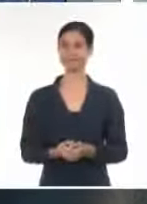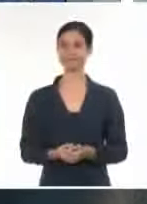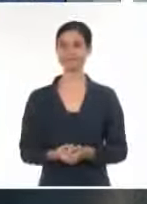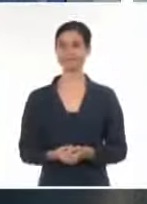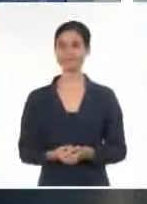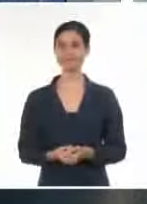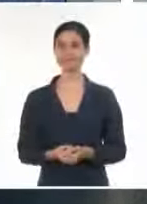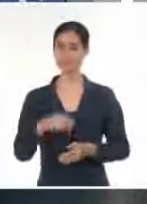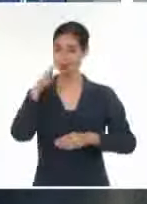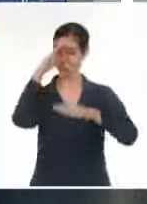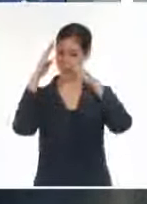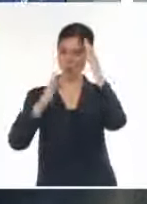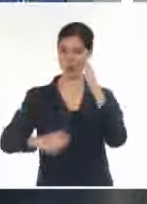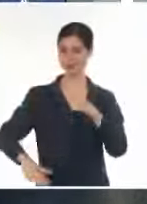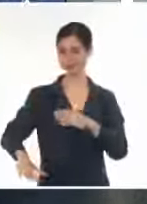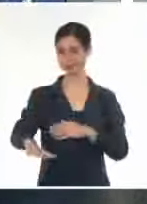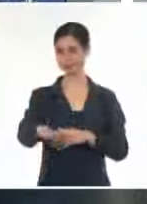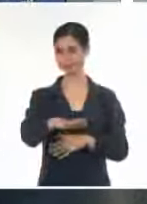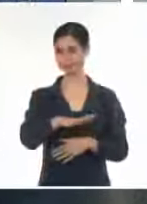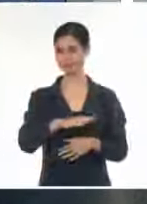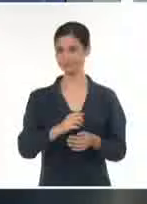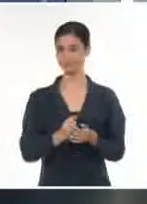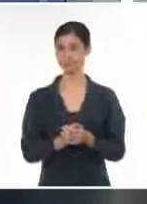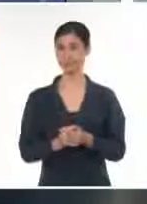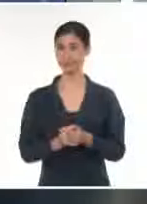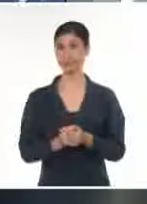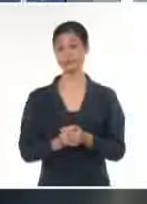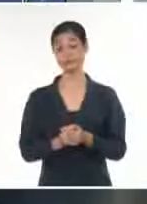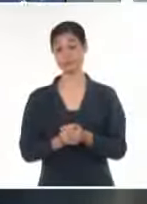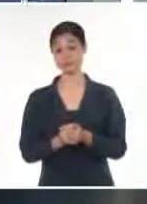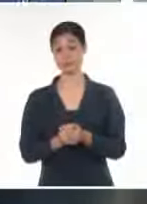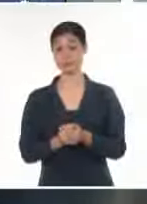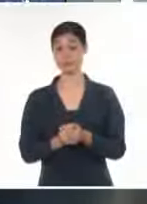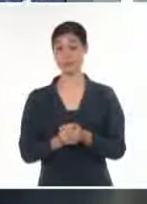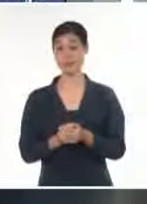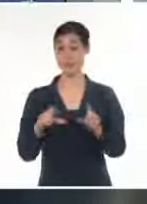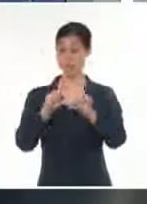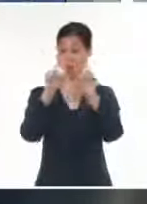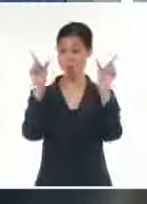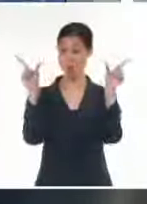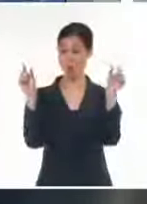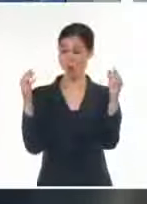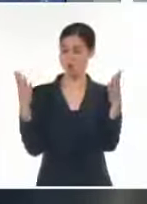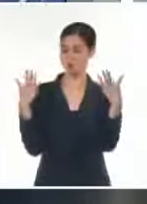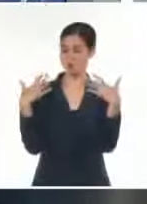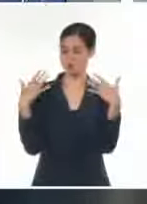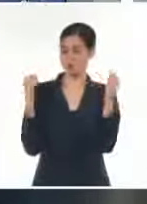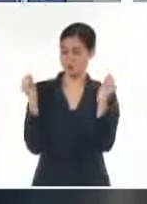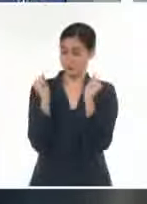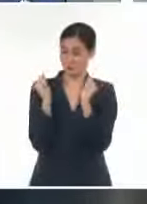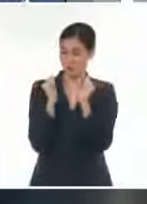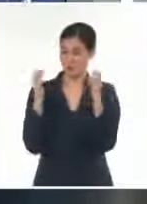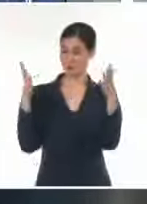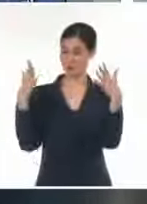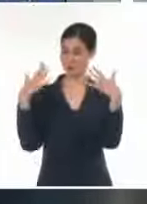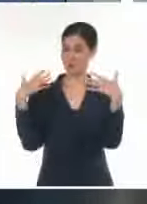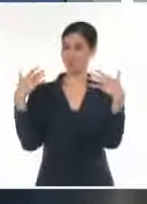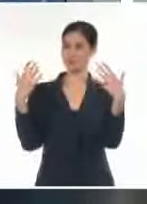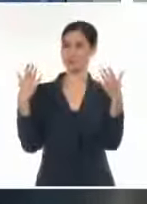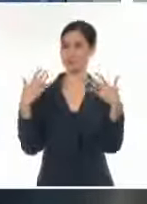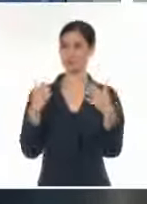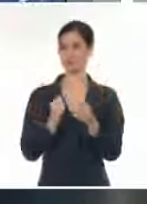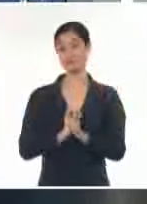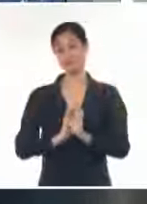amigos televidentes. Como se anunció, con el frente frío, refrescaron las temperaturas, por lo menos esta mañana, pero ya en la tarde ya se está sintiendo un poquito de calor.